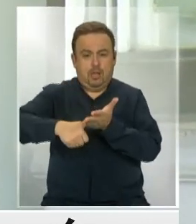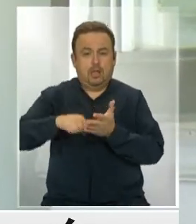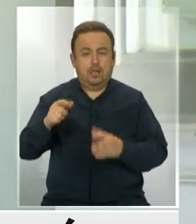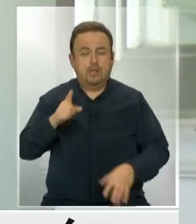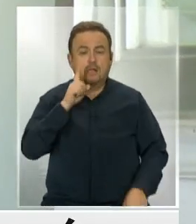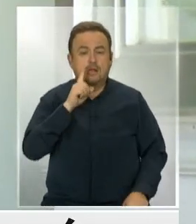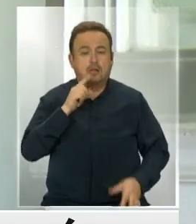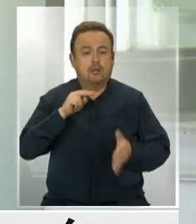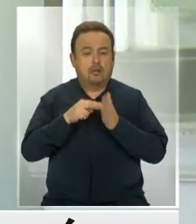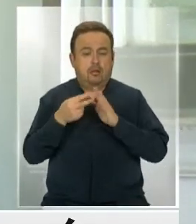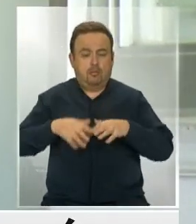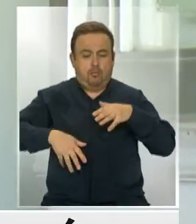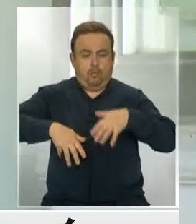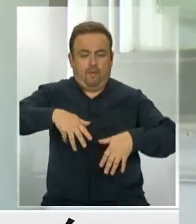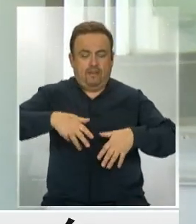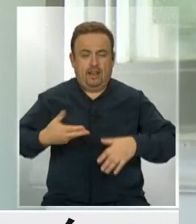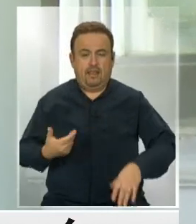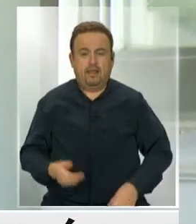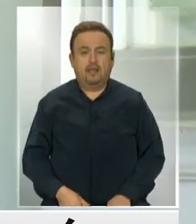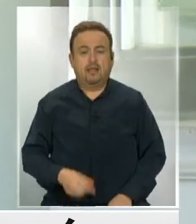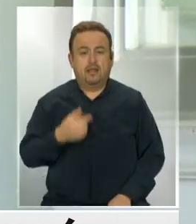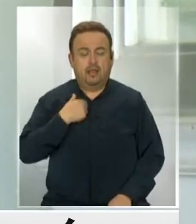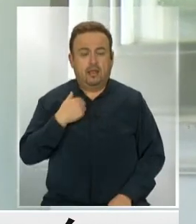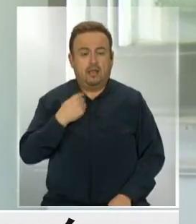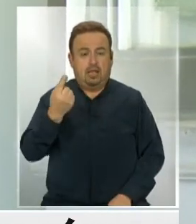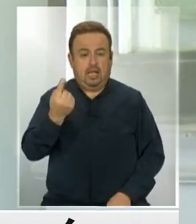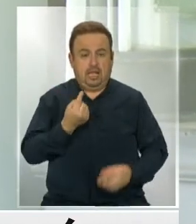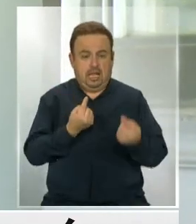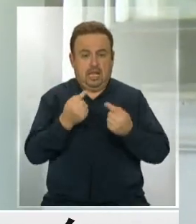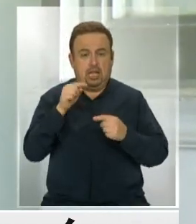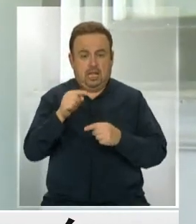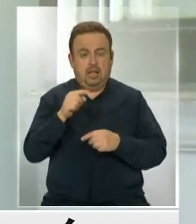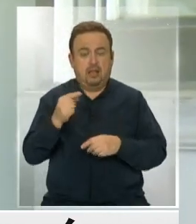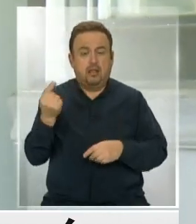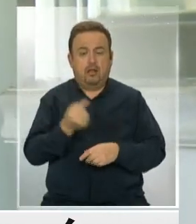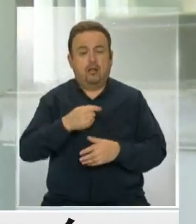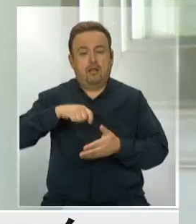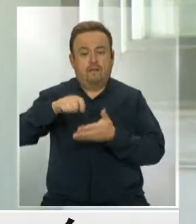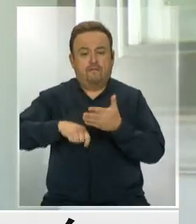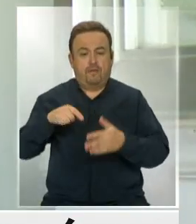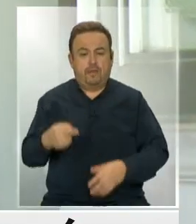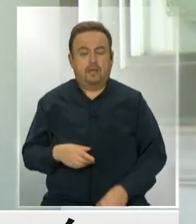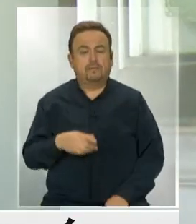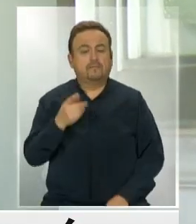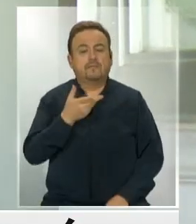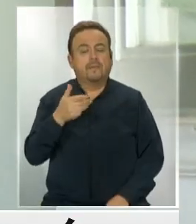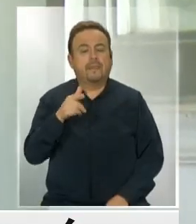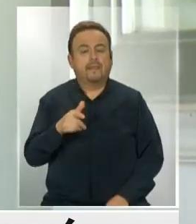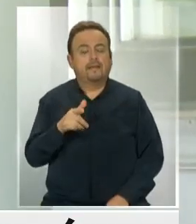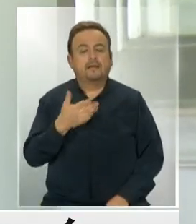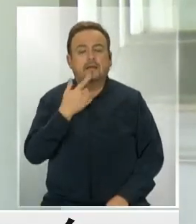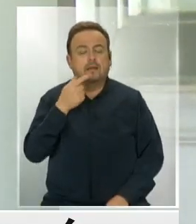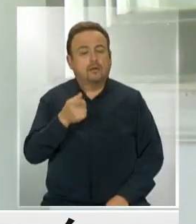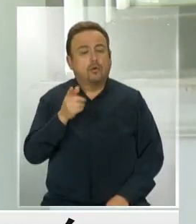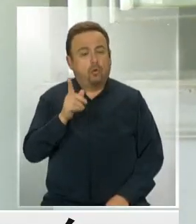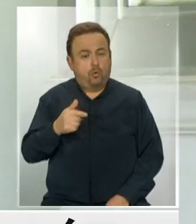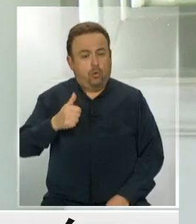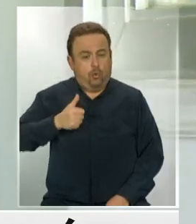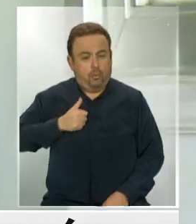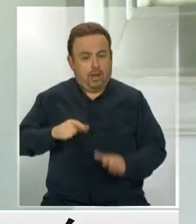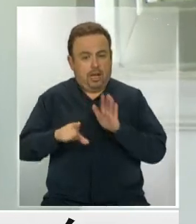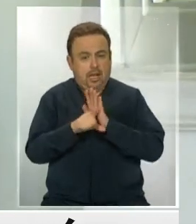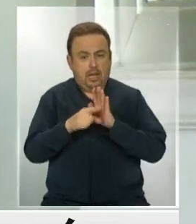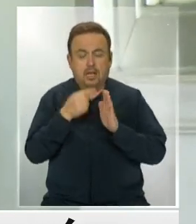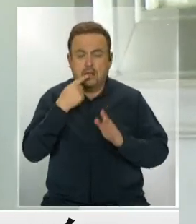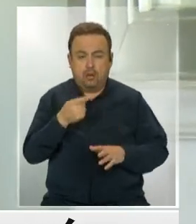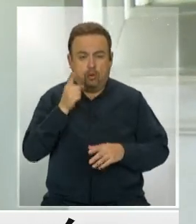tenía problemas de movilidad. Y mi cliente fue el que firmó por él. Más allá del caso en particular. ¿Usted cumplió con la ley?